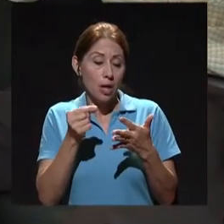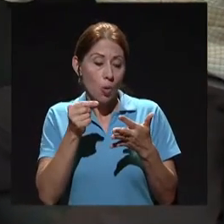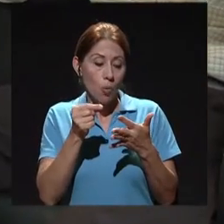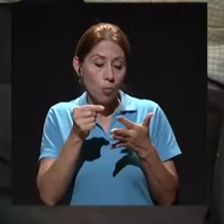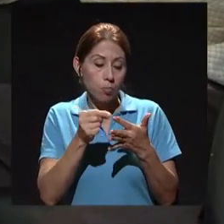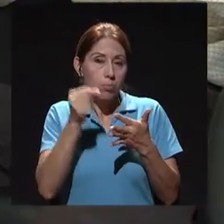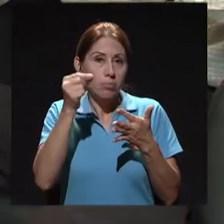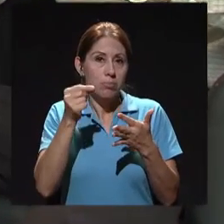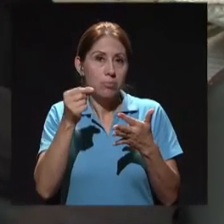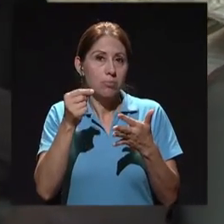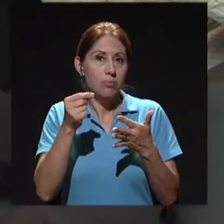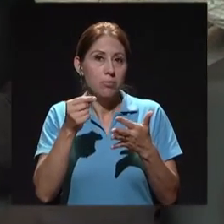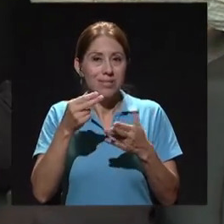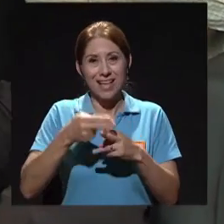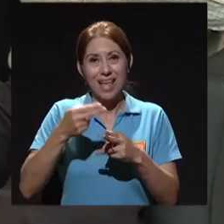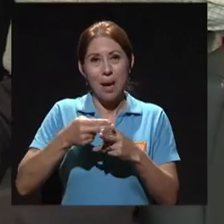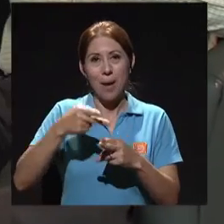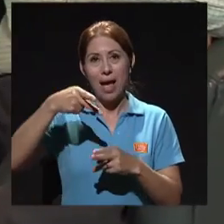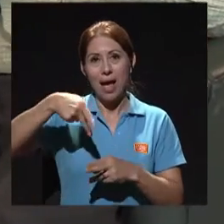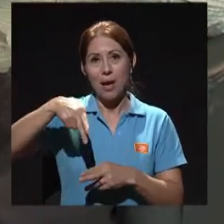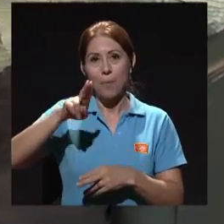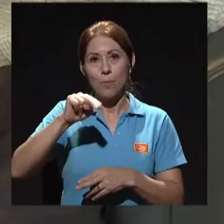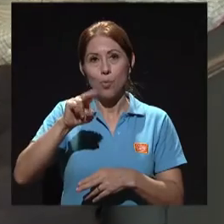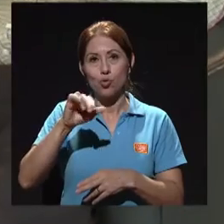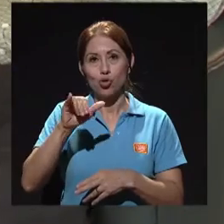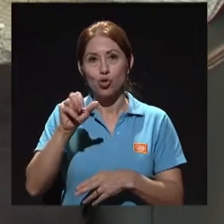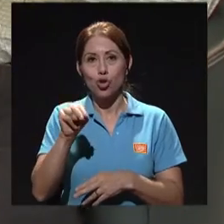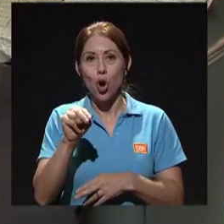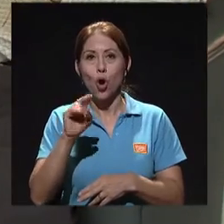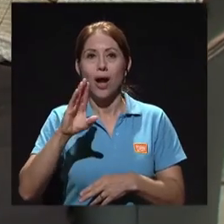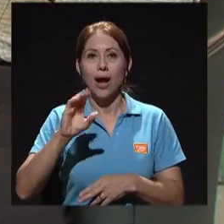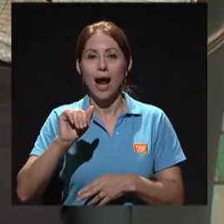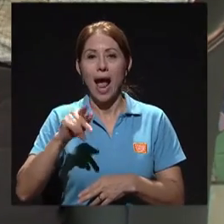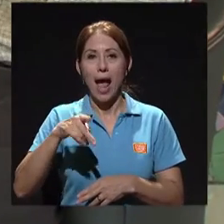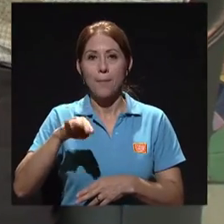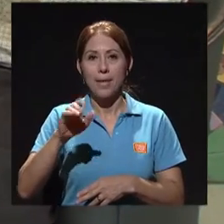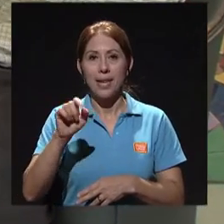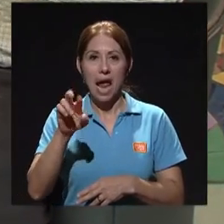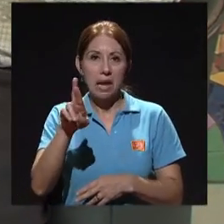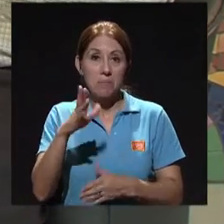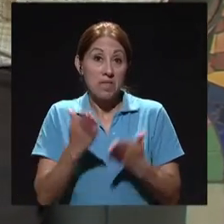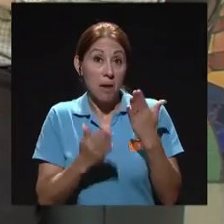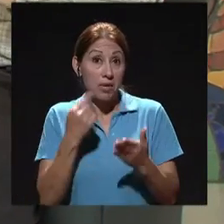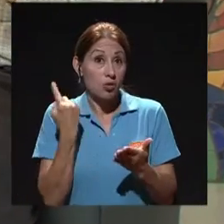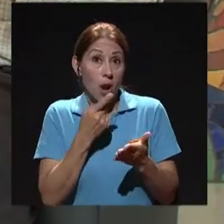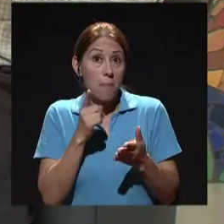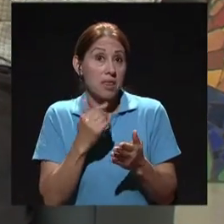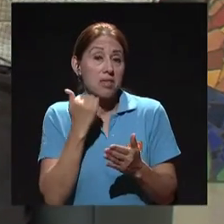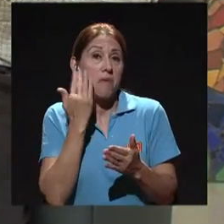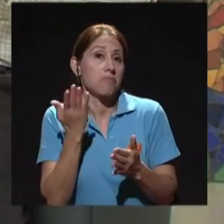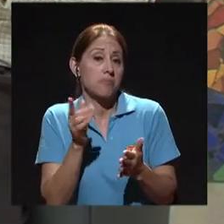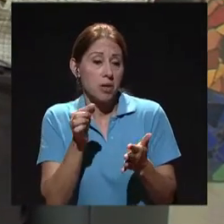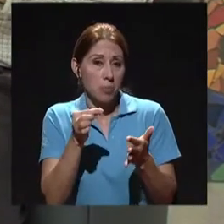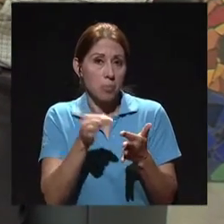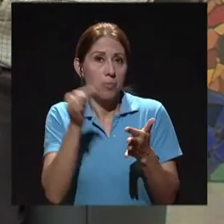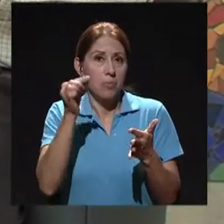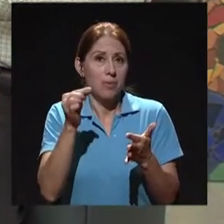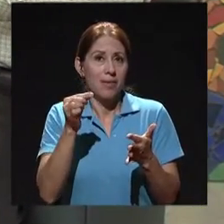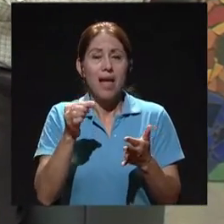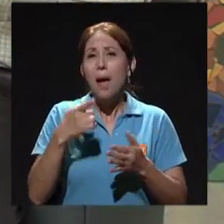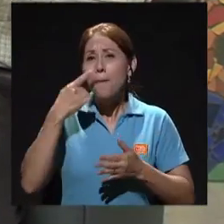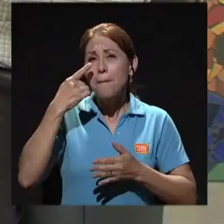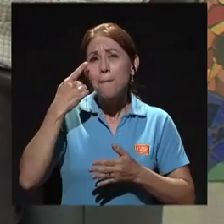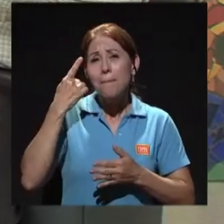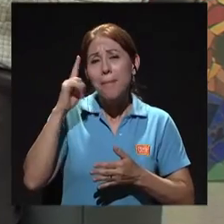una función capilar, que se llama, uno obtenga la cantidad de muestras suficiente para si el paciente está muy difícil. Los niños